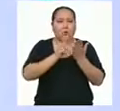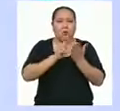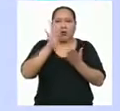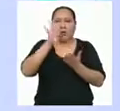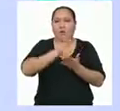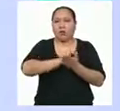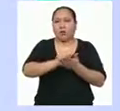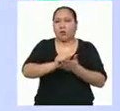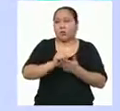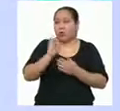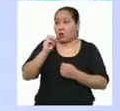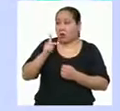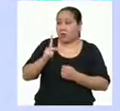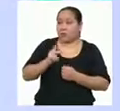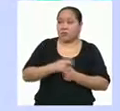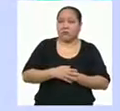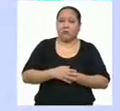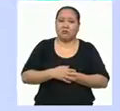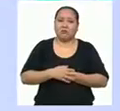cuatro meses. ¿Le parece?